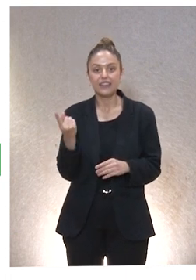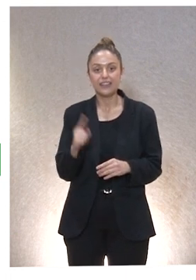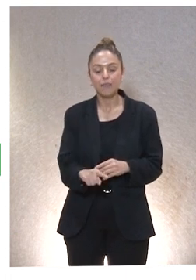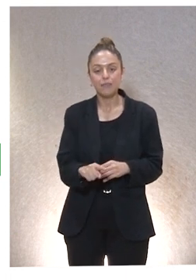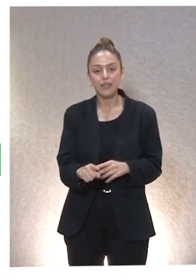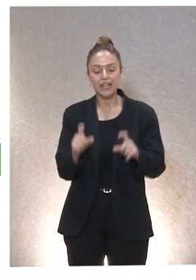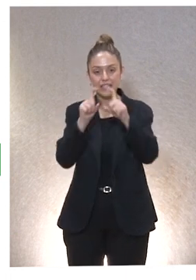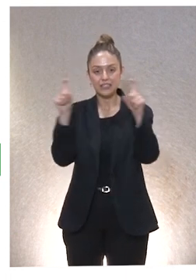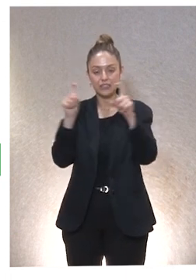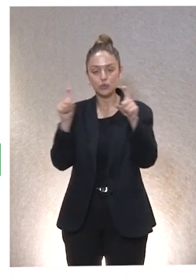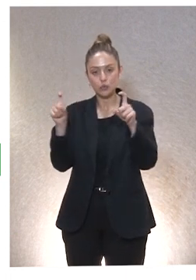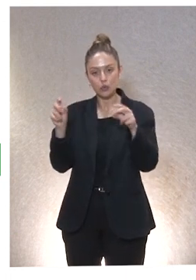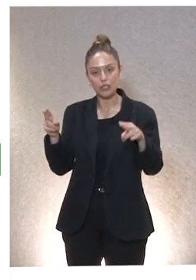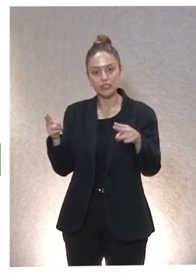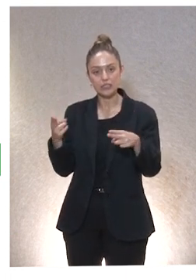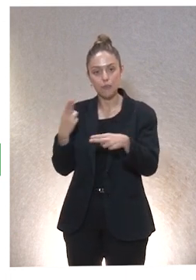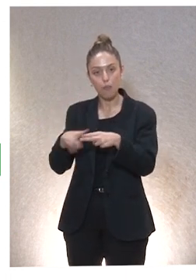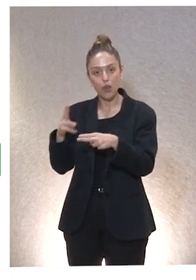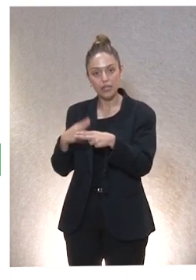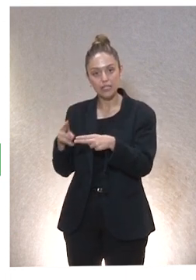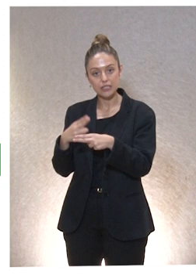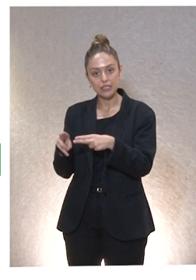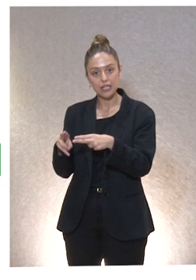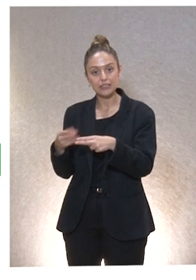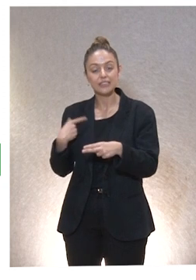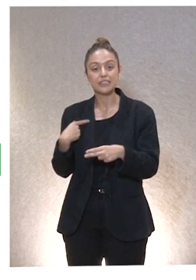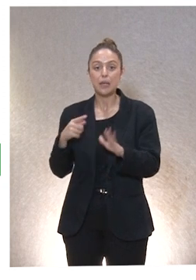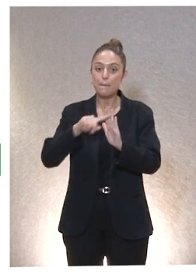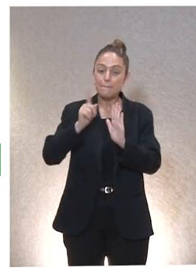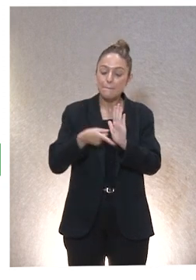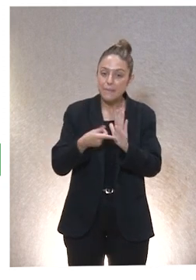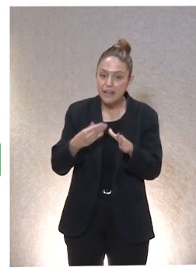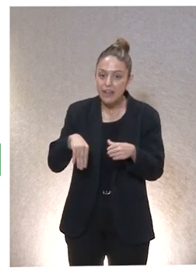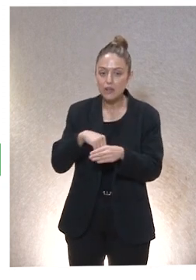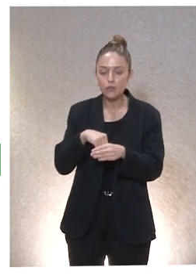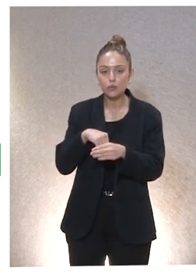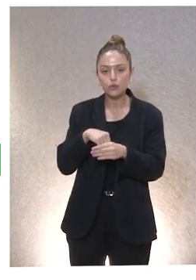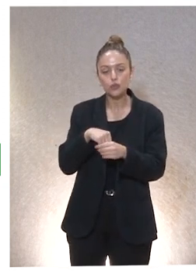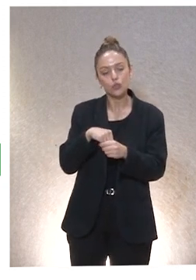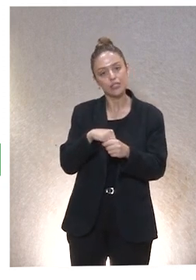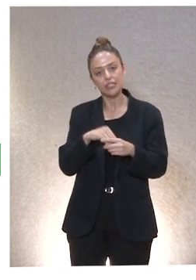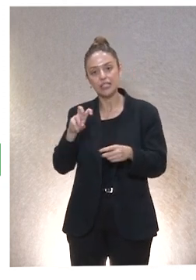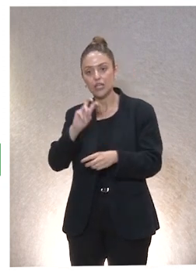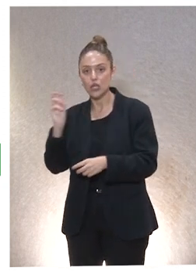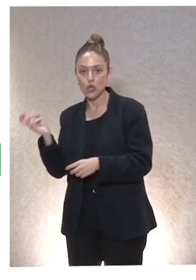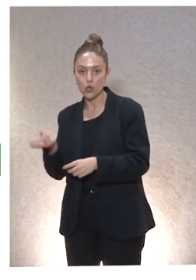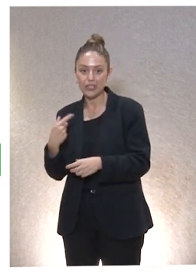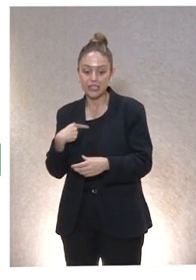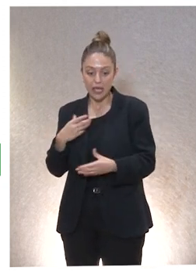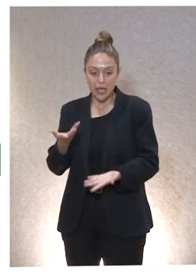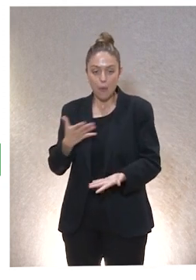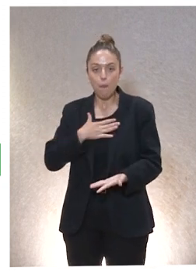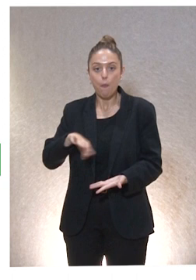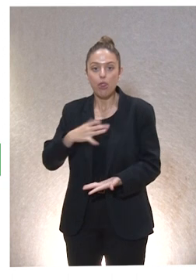políticas, de acuerdo con su naturaleza cada una, Plena Inclusión es de una manera y las instituciones públicas de otra y sus posibilidades.